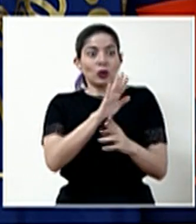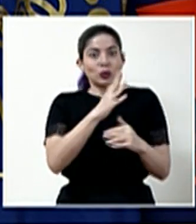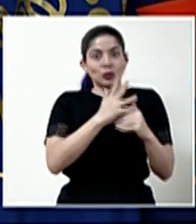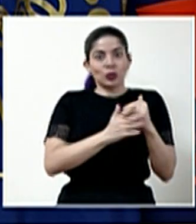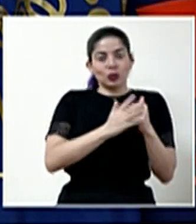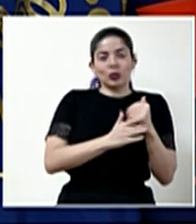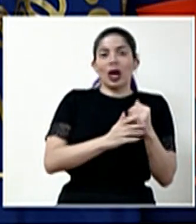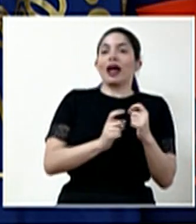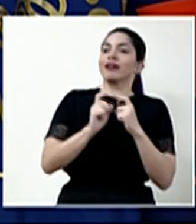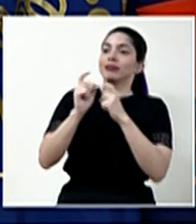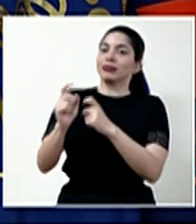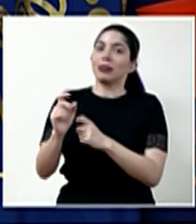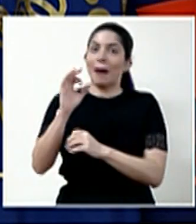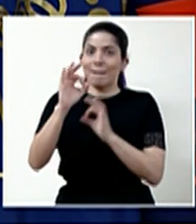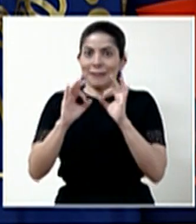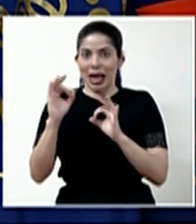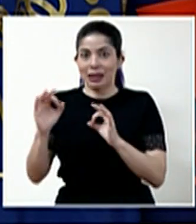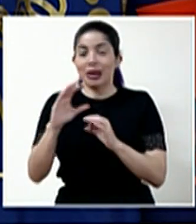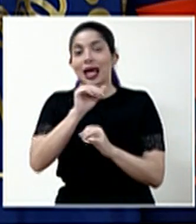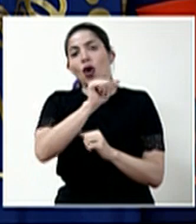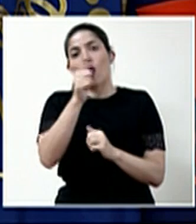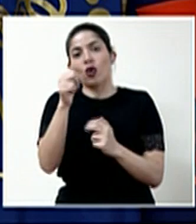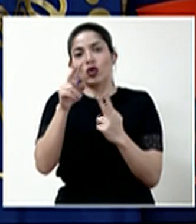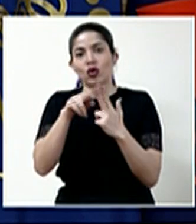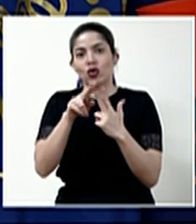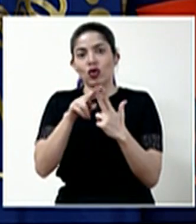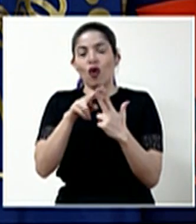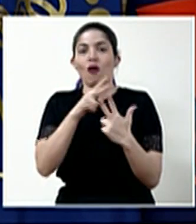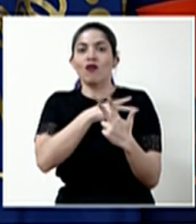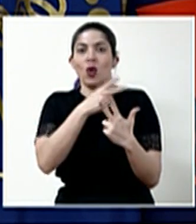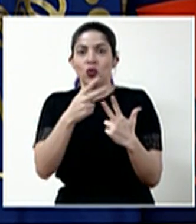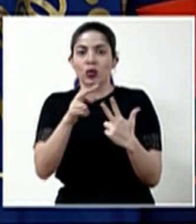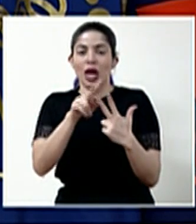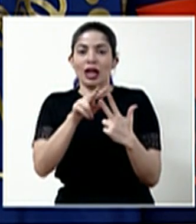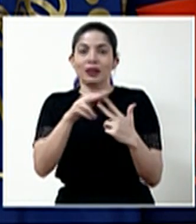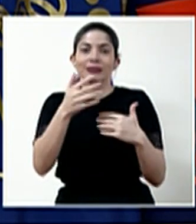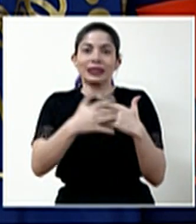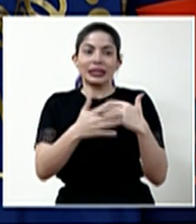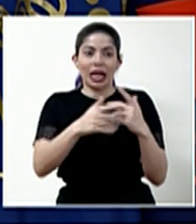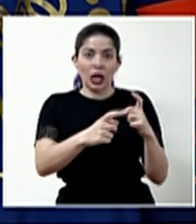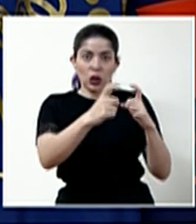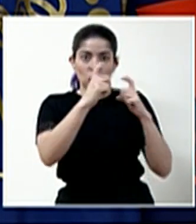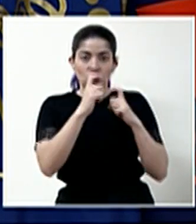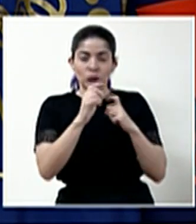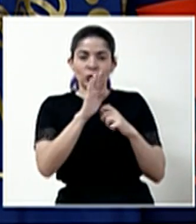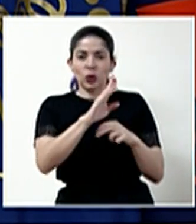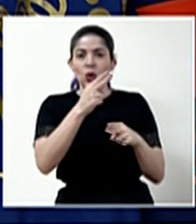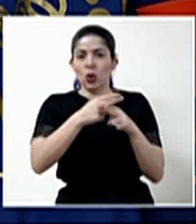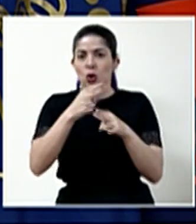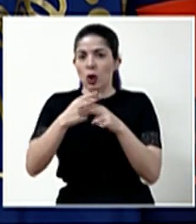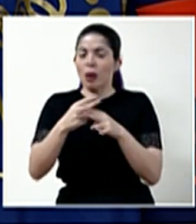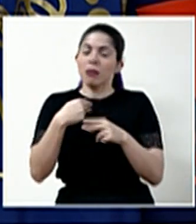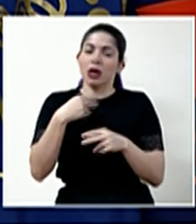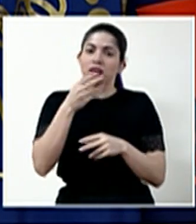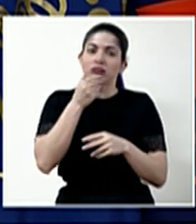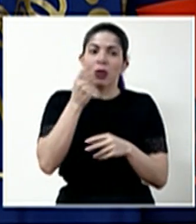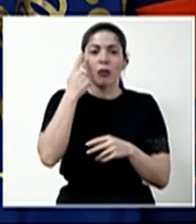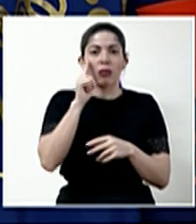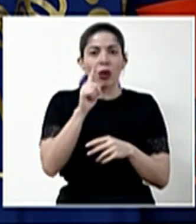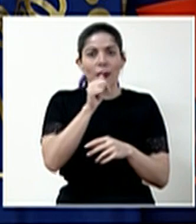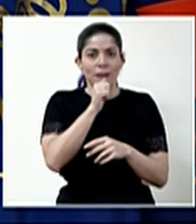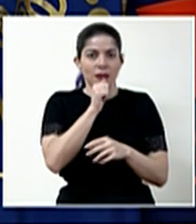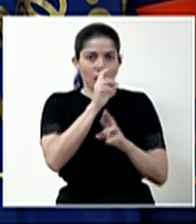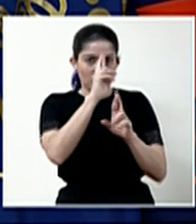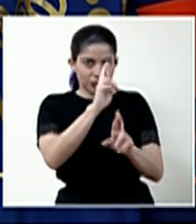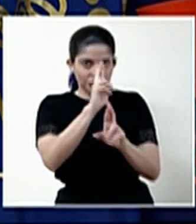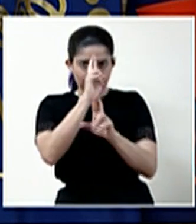plasma. Y otros dos voluntarios que también están donando su sangre y cuyo nombre me reservo por razones de